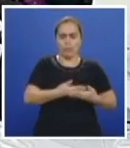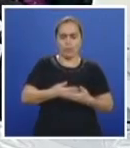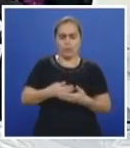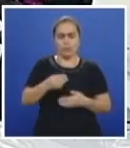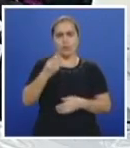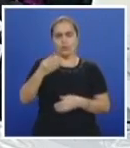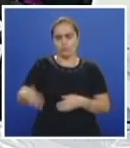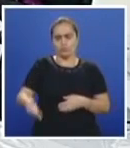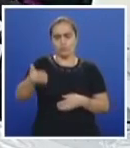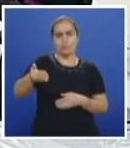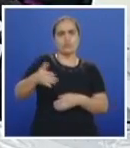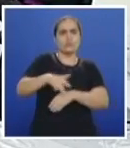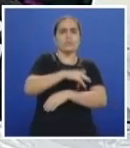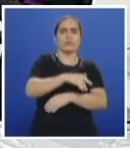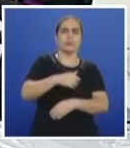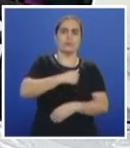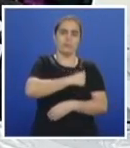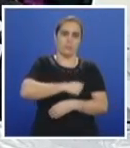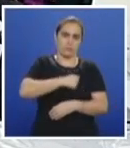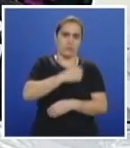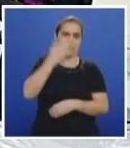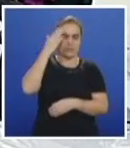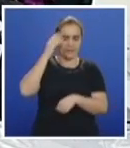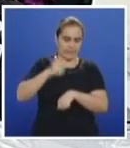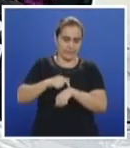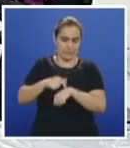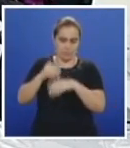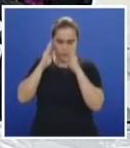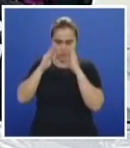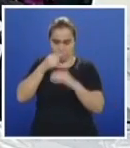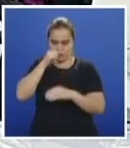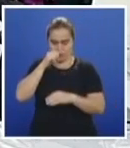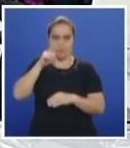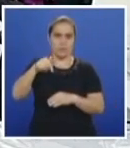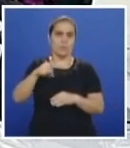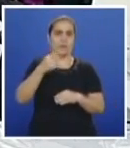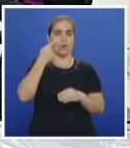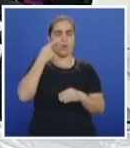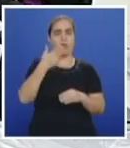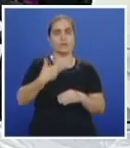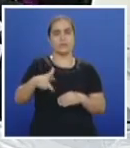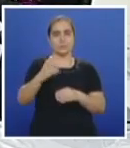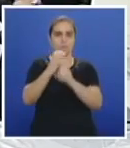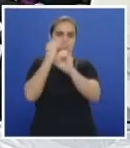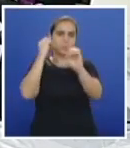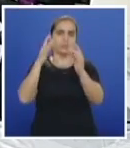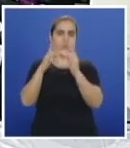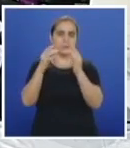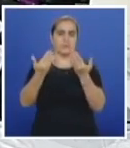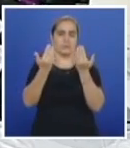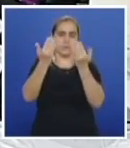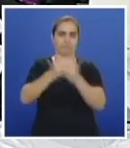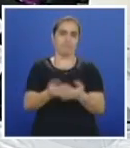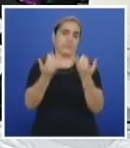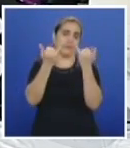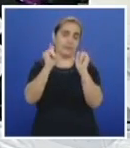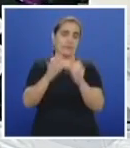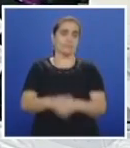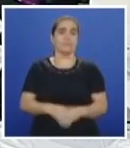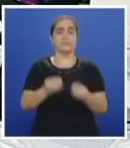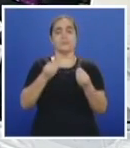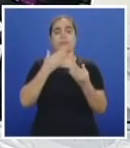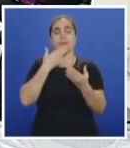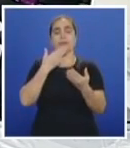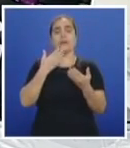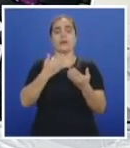la mañana. Sé que se necesita el tiempo para verlos, pero aprovechen también todas las opciones que dan los transportes escolares. Nos fuimos, Pablo. Nos vamos. Qué gusto